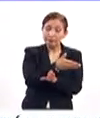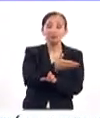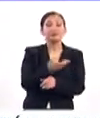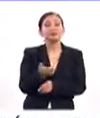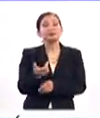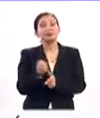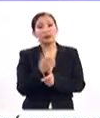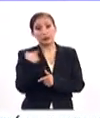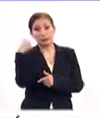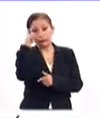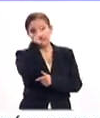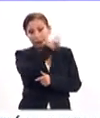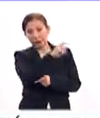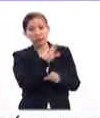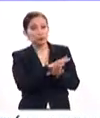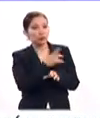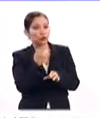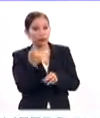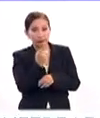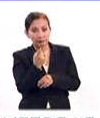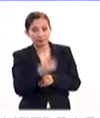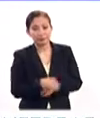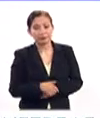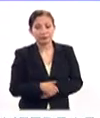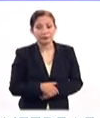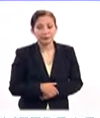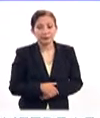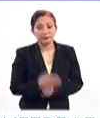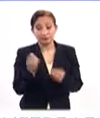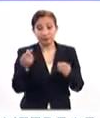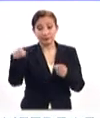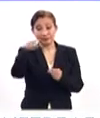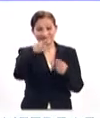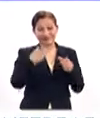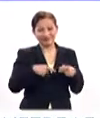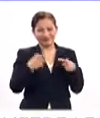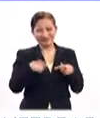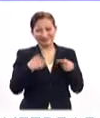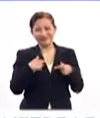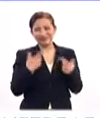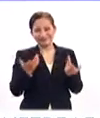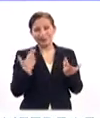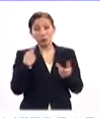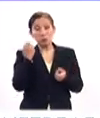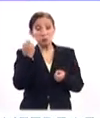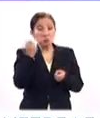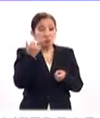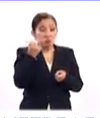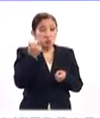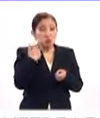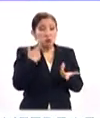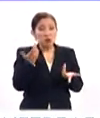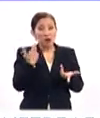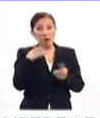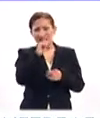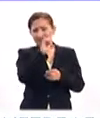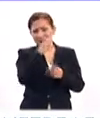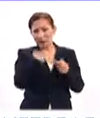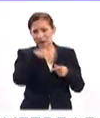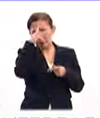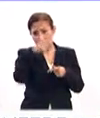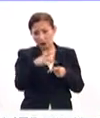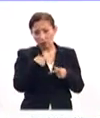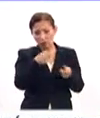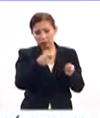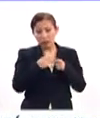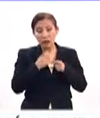Entonces, es difícil en el sentido de que muchas personas, o sea, muy pocas personas, que creo que fuimos 60 mexicanos